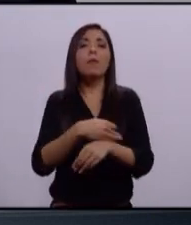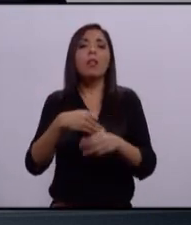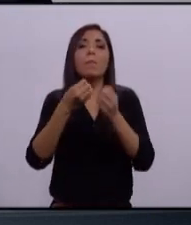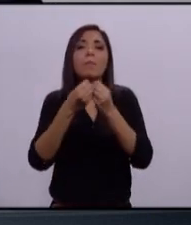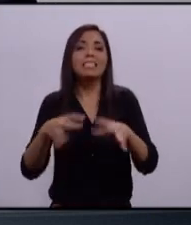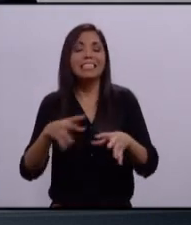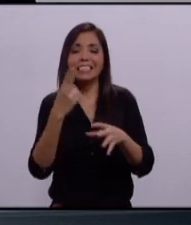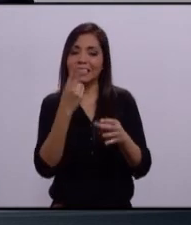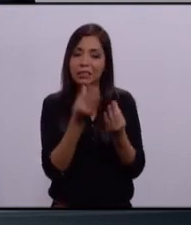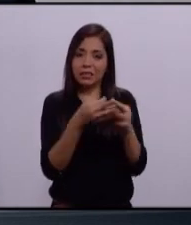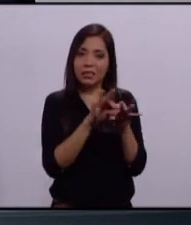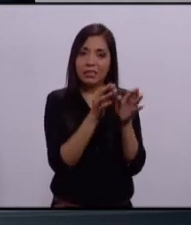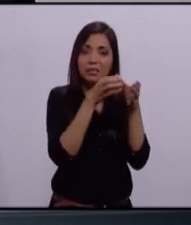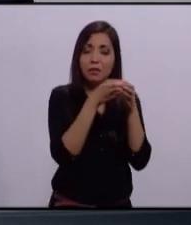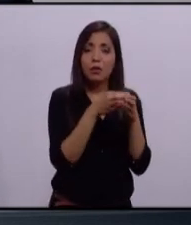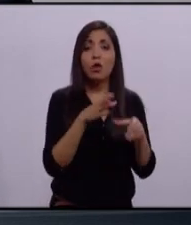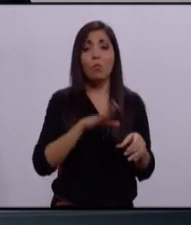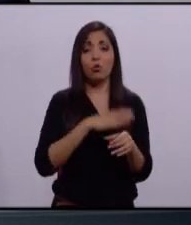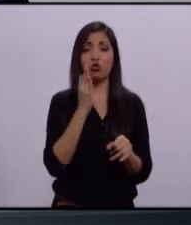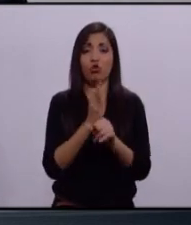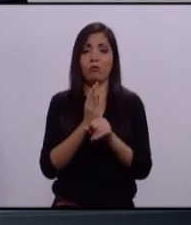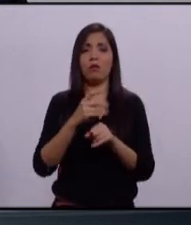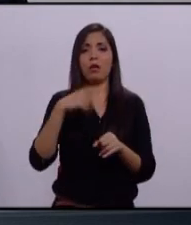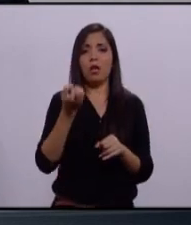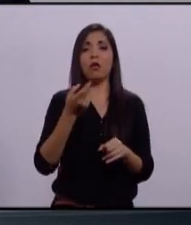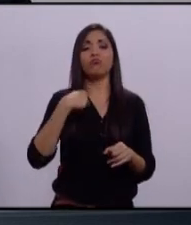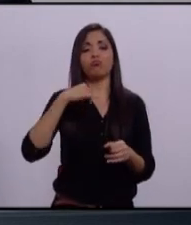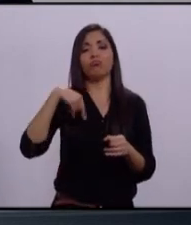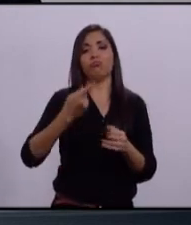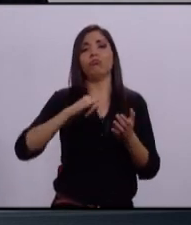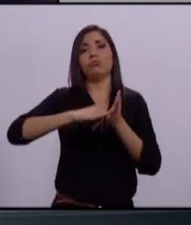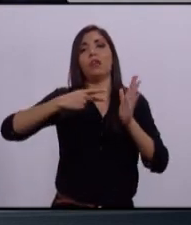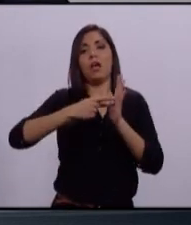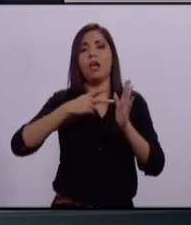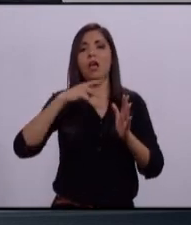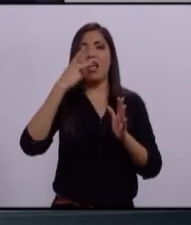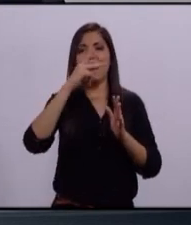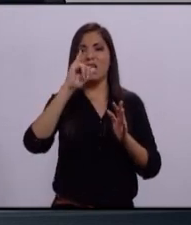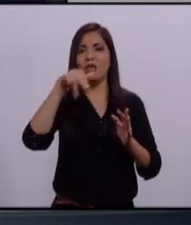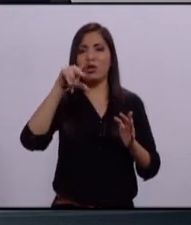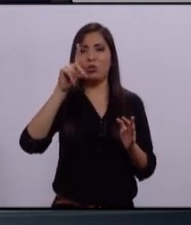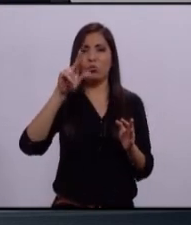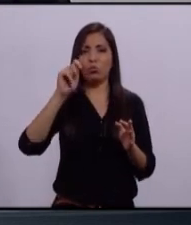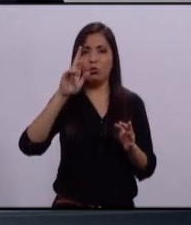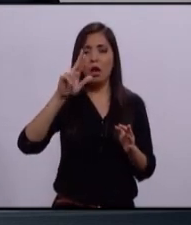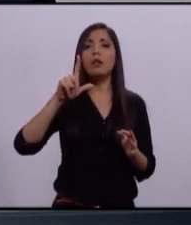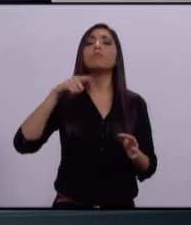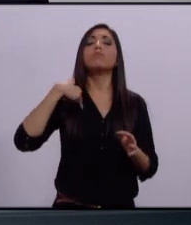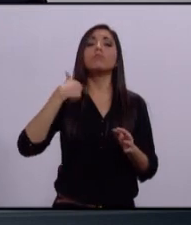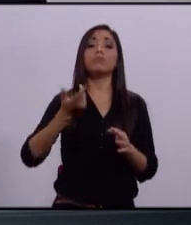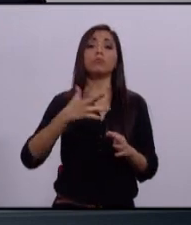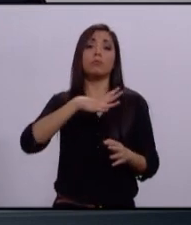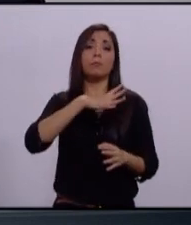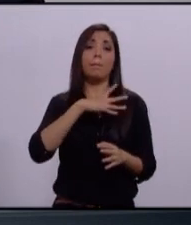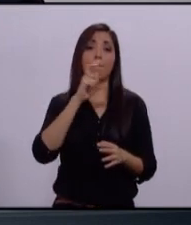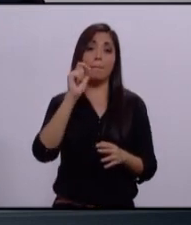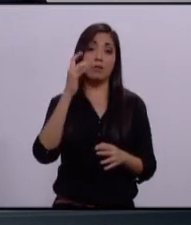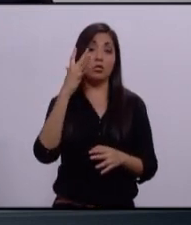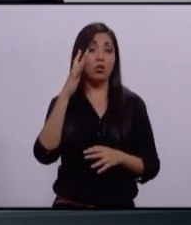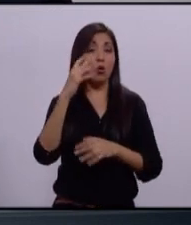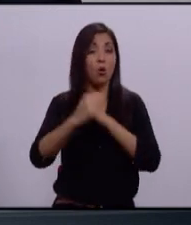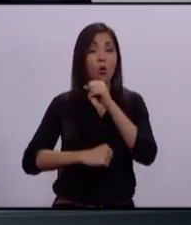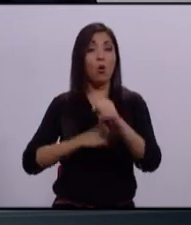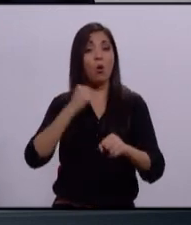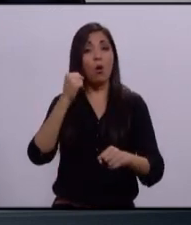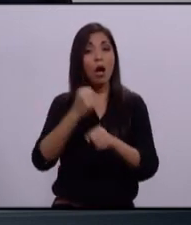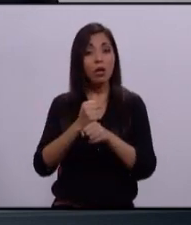me dan la oportunidad de participar. Soy ingeniero industrial, soy empresario, 25 años tiene mi negocio,